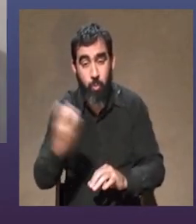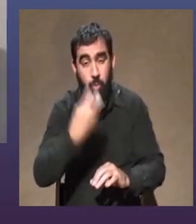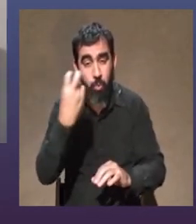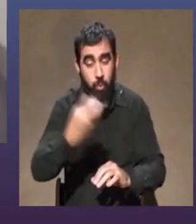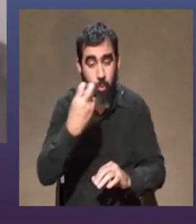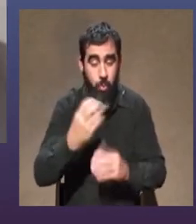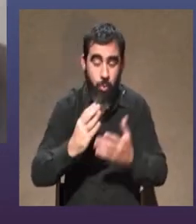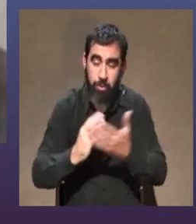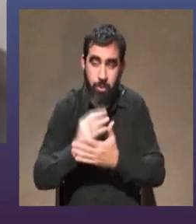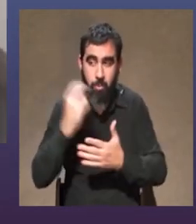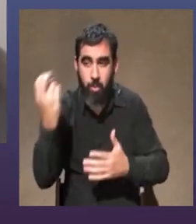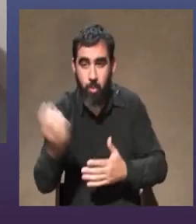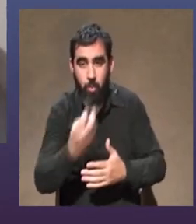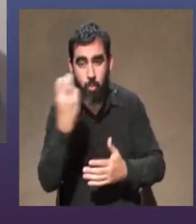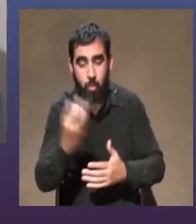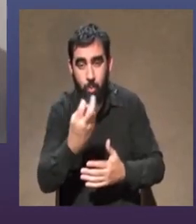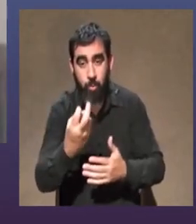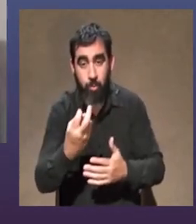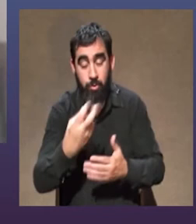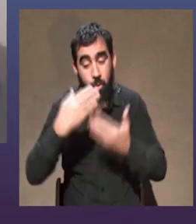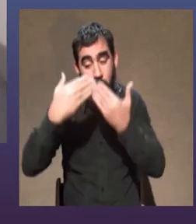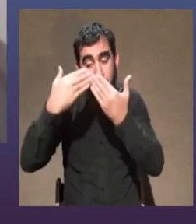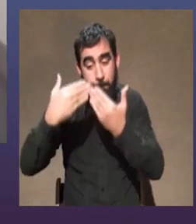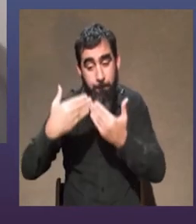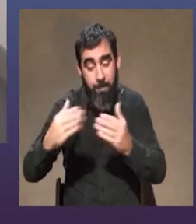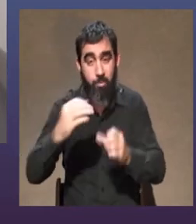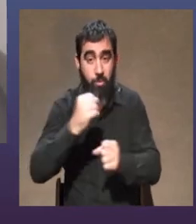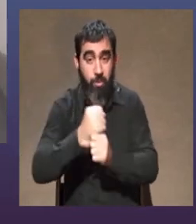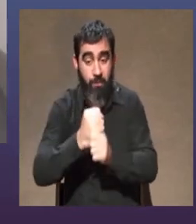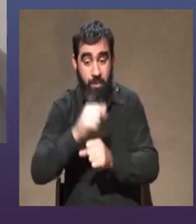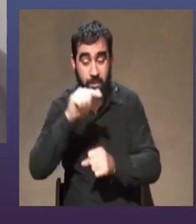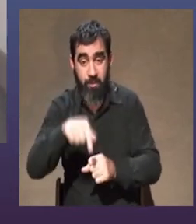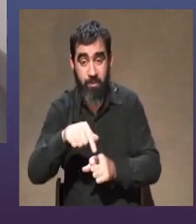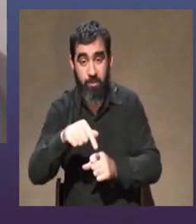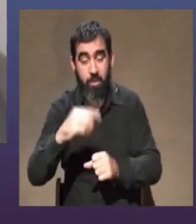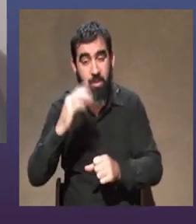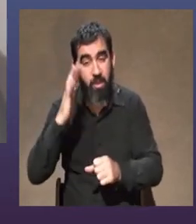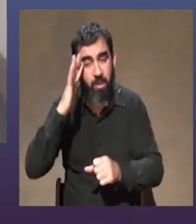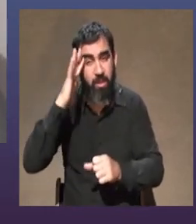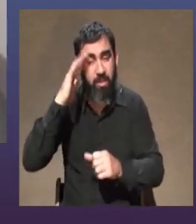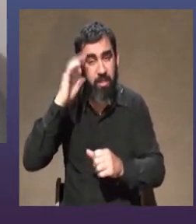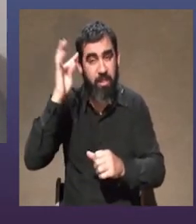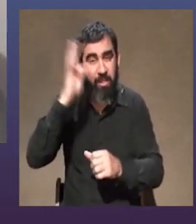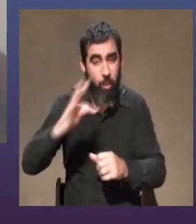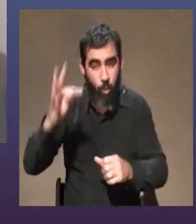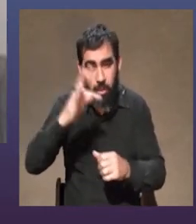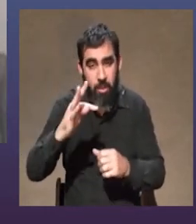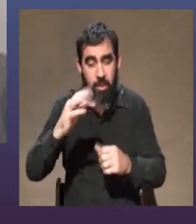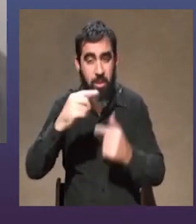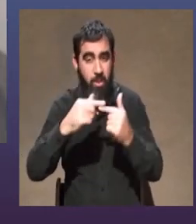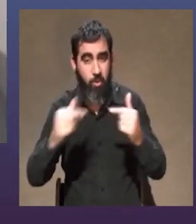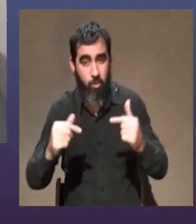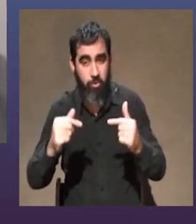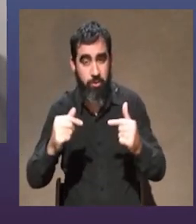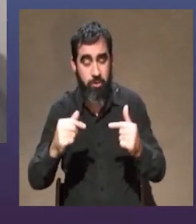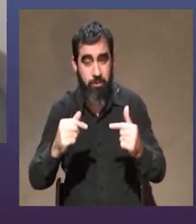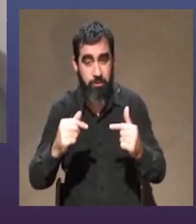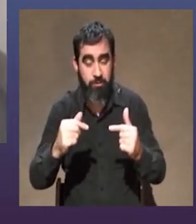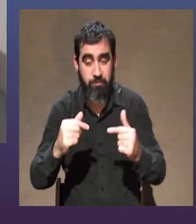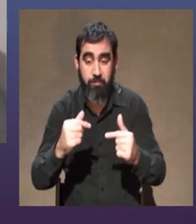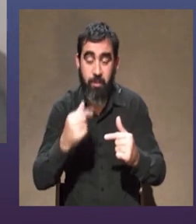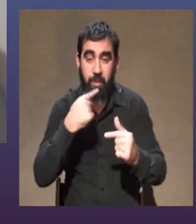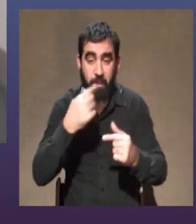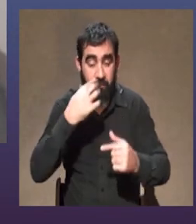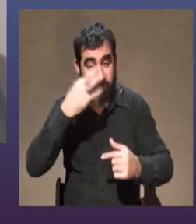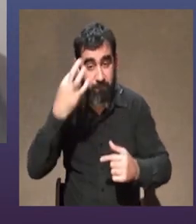anda, desde que empezó a trabajar en esto, de hipótesis, en hipótesis, diría recién el enorme, de una